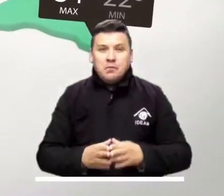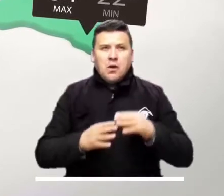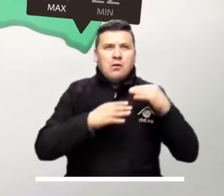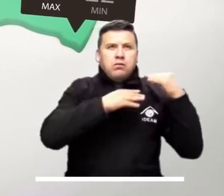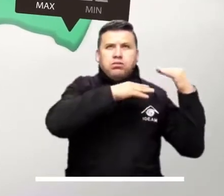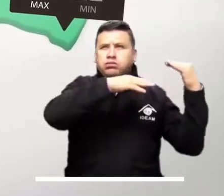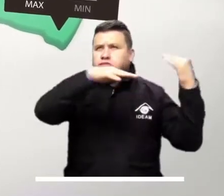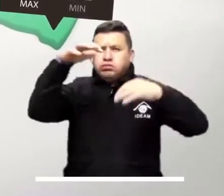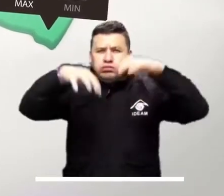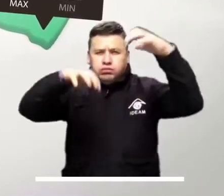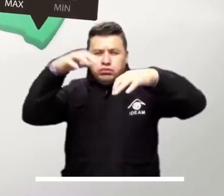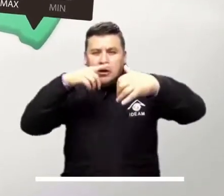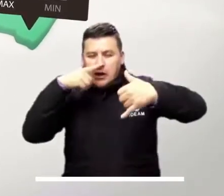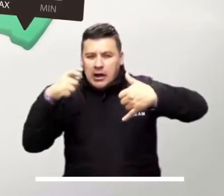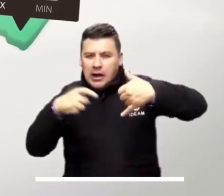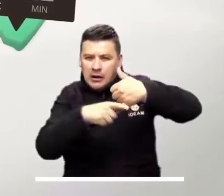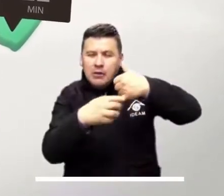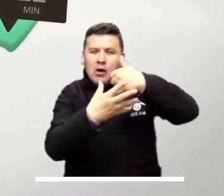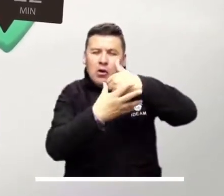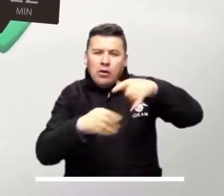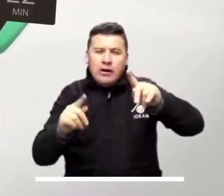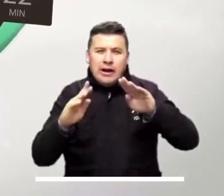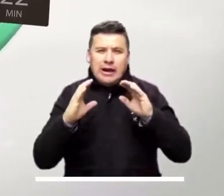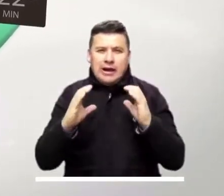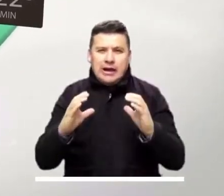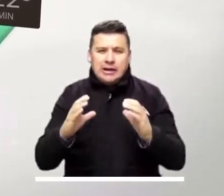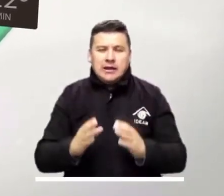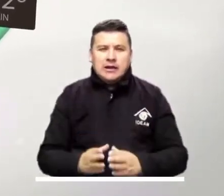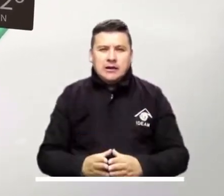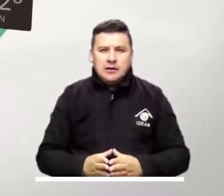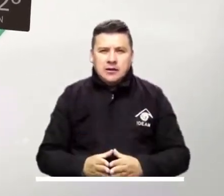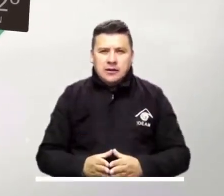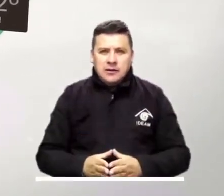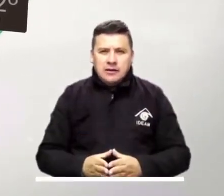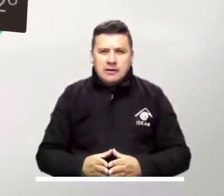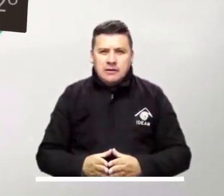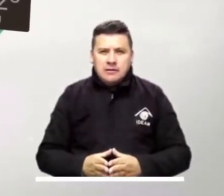Cielo cubierto con algunas lluvias sobre el Amazonas, Guaviara y Caquetá.